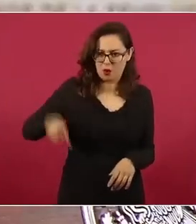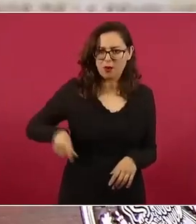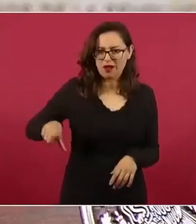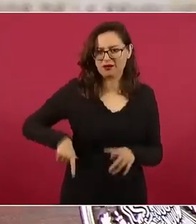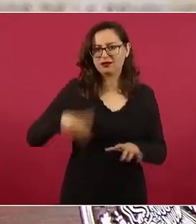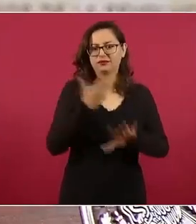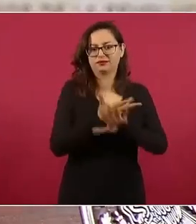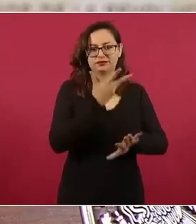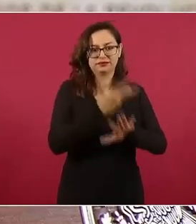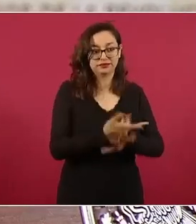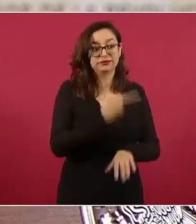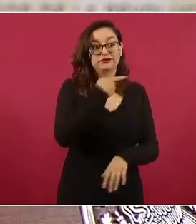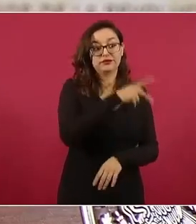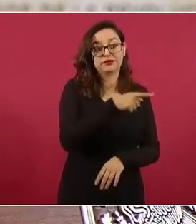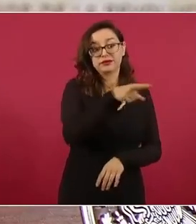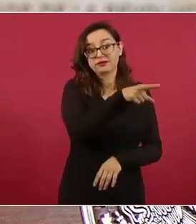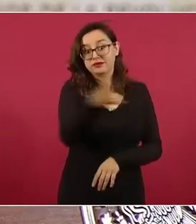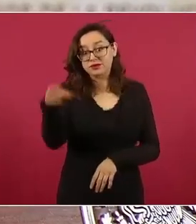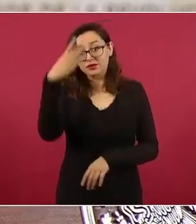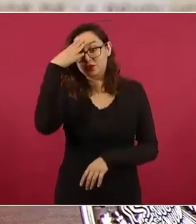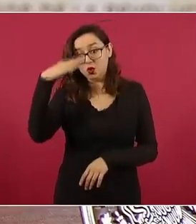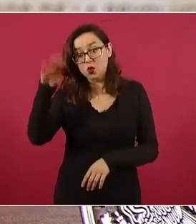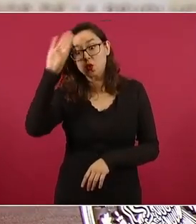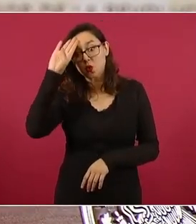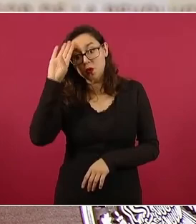estos políticos cubanos